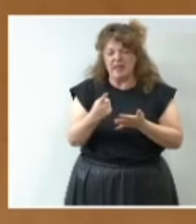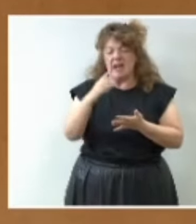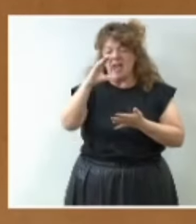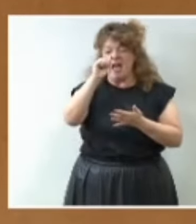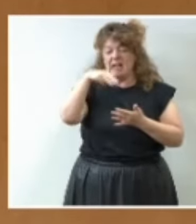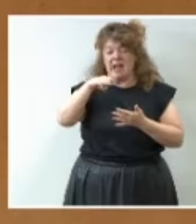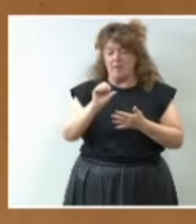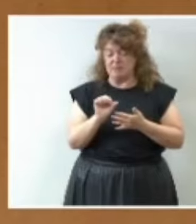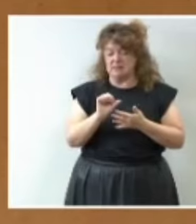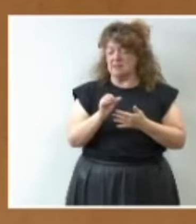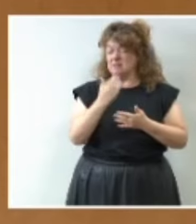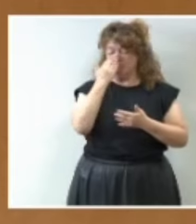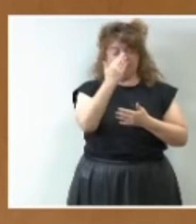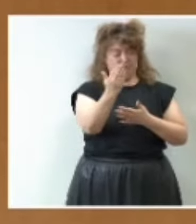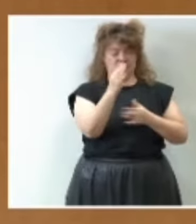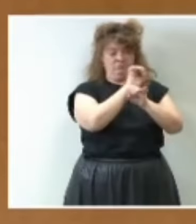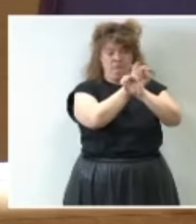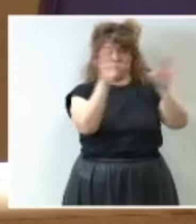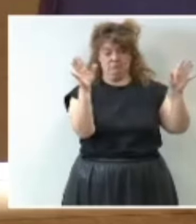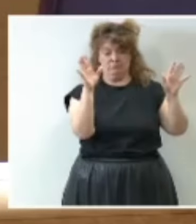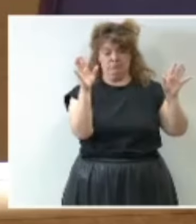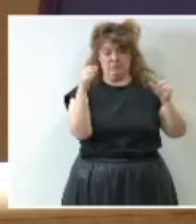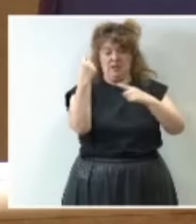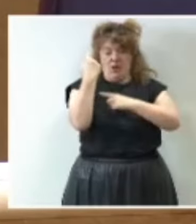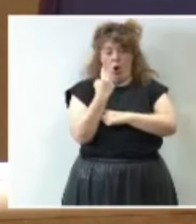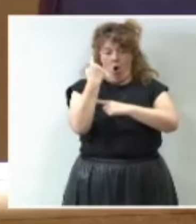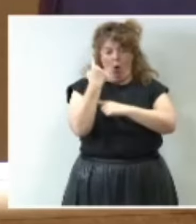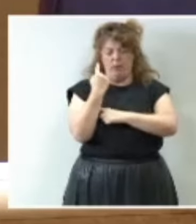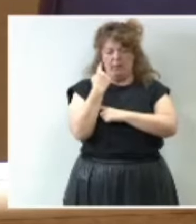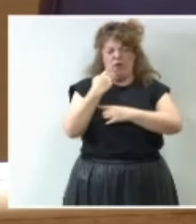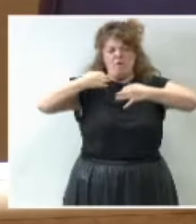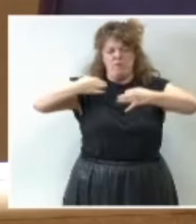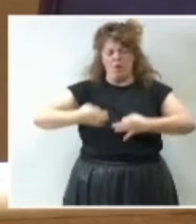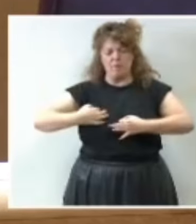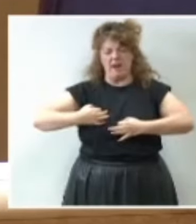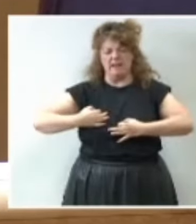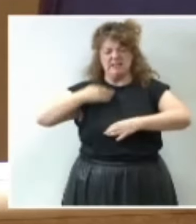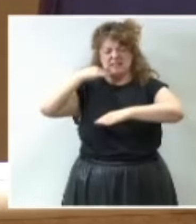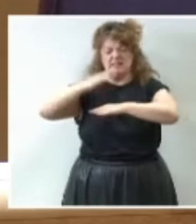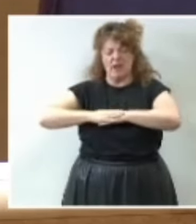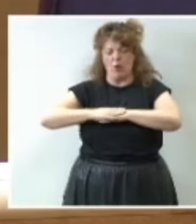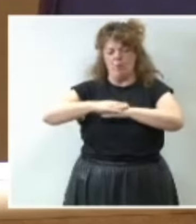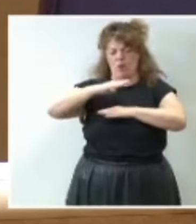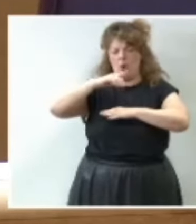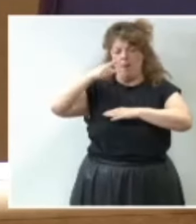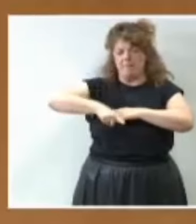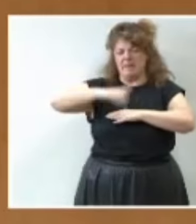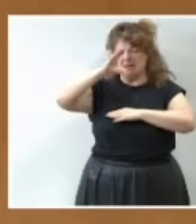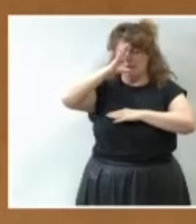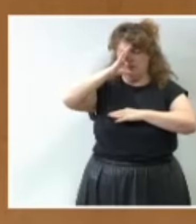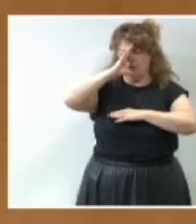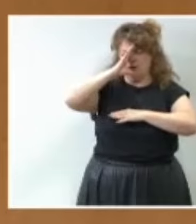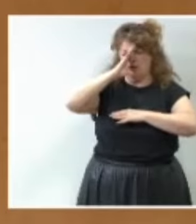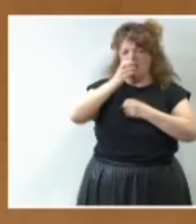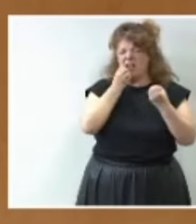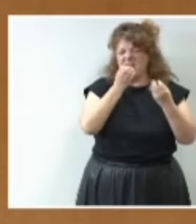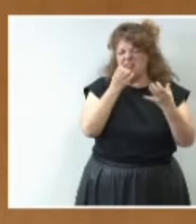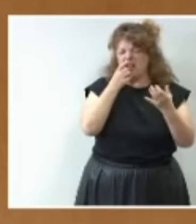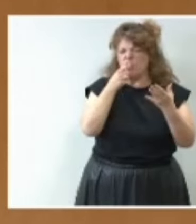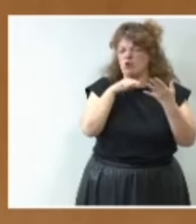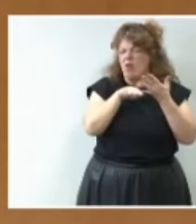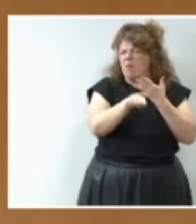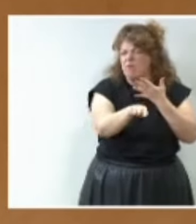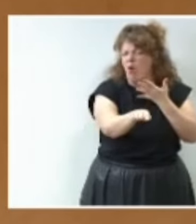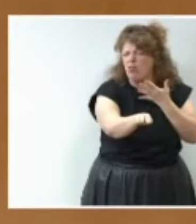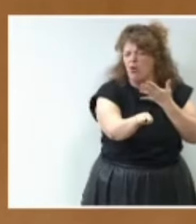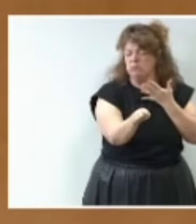que es bastante evidente que las obligaciones formales se han cumplido en el mes de febrero de este año y que los datos de fondo que